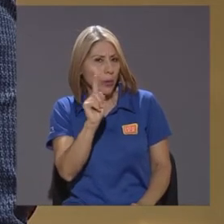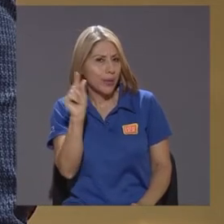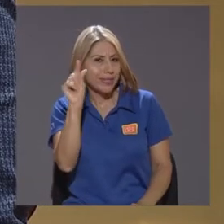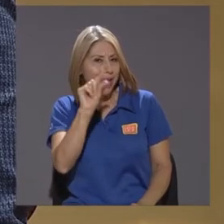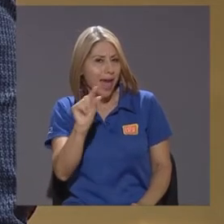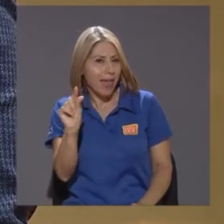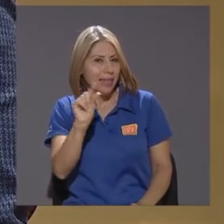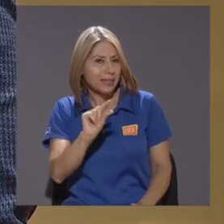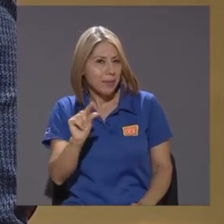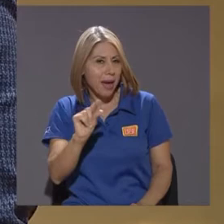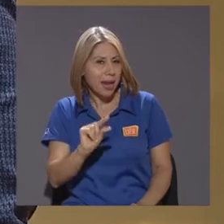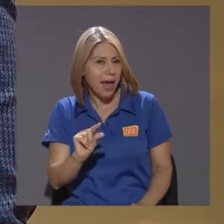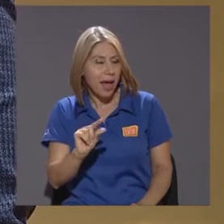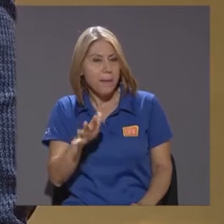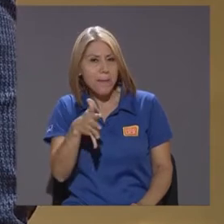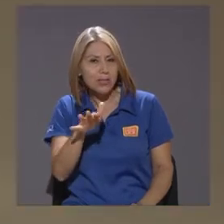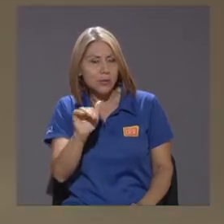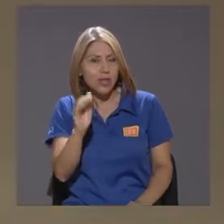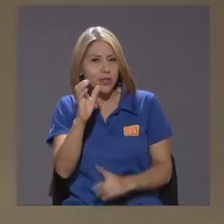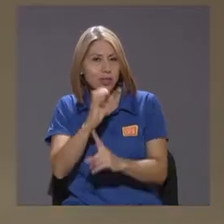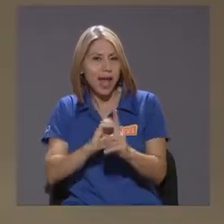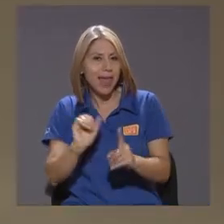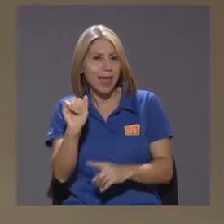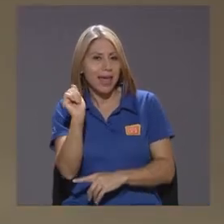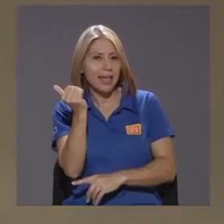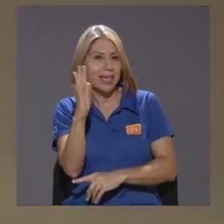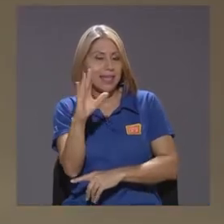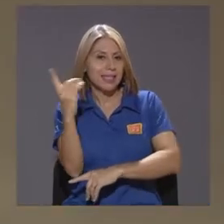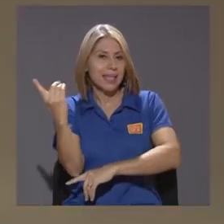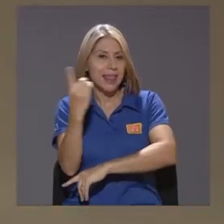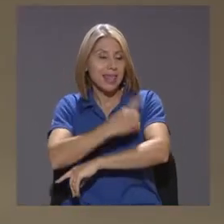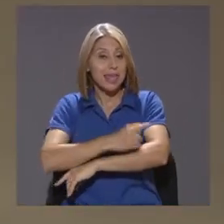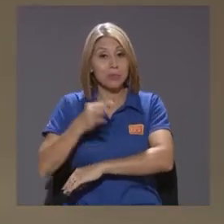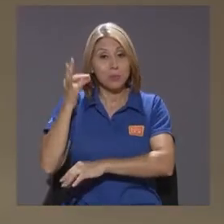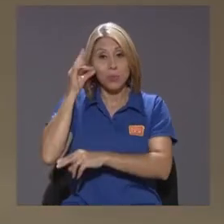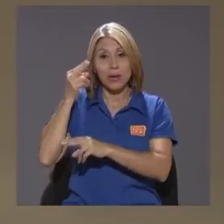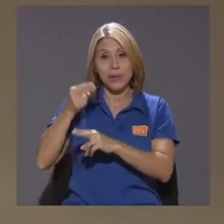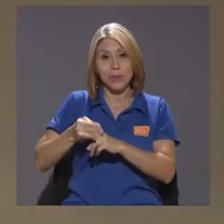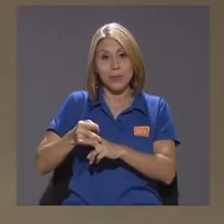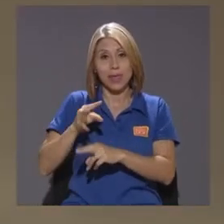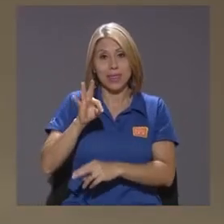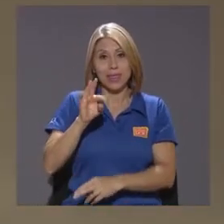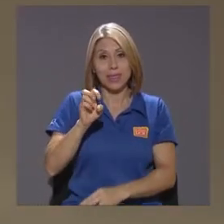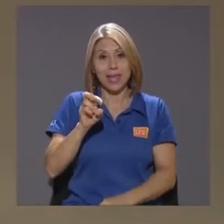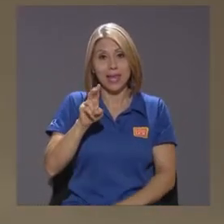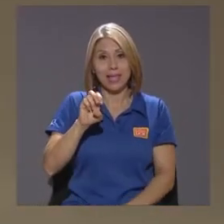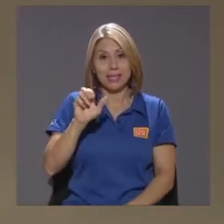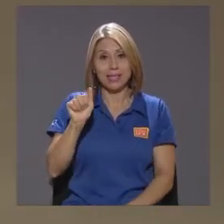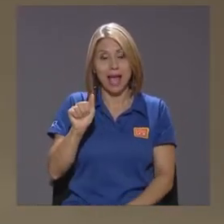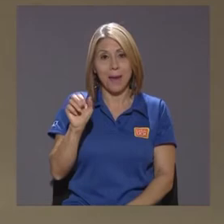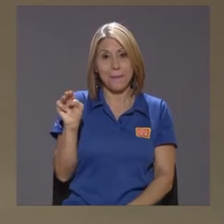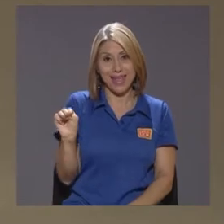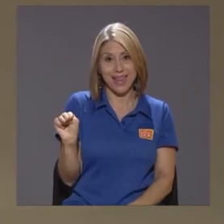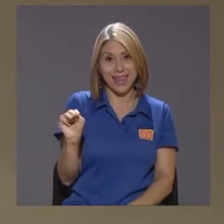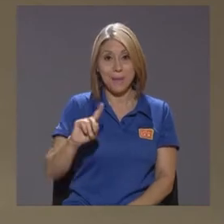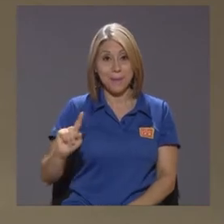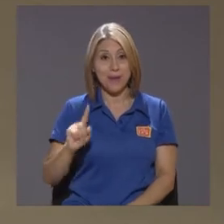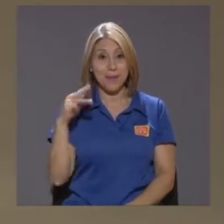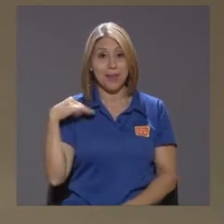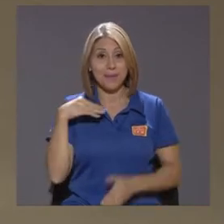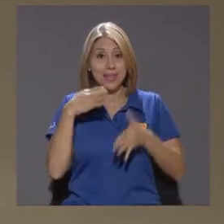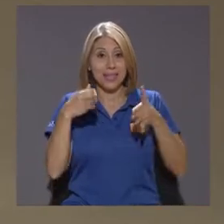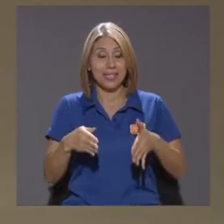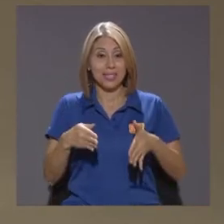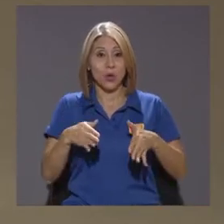Es más o menos Cada 15 días Que Doña Teresa May La primer ministro Del Reino Unido Que además Hizo